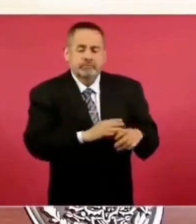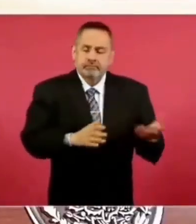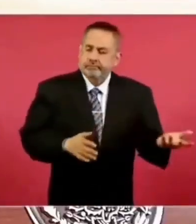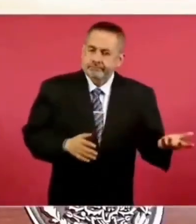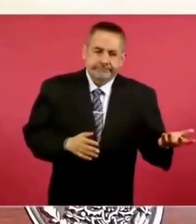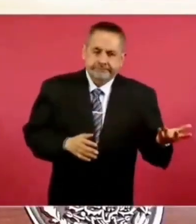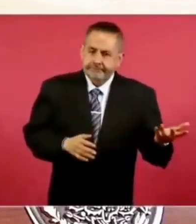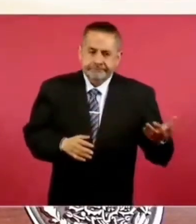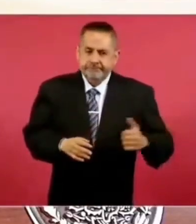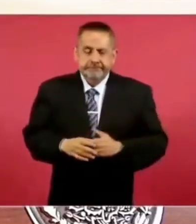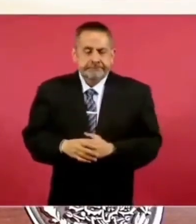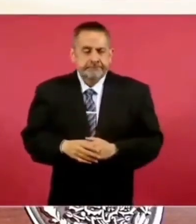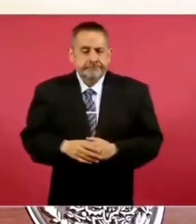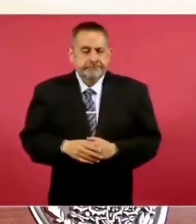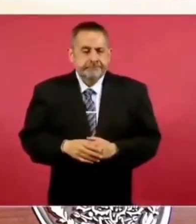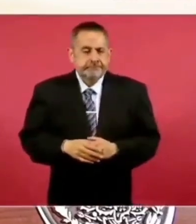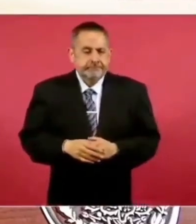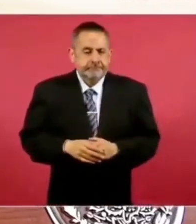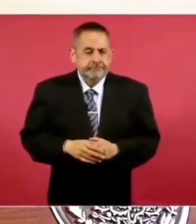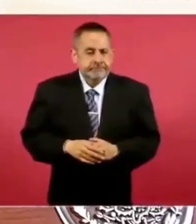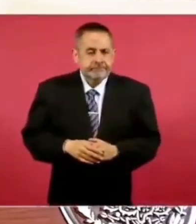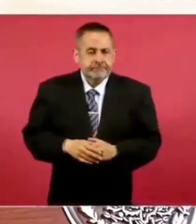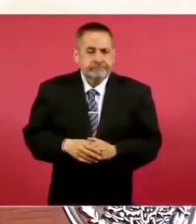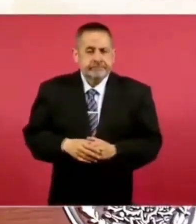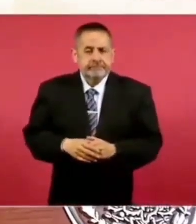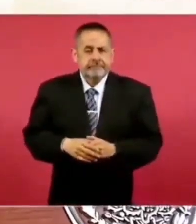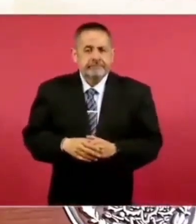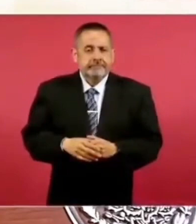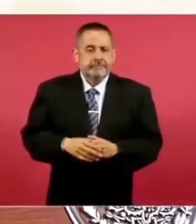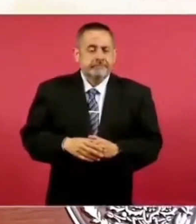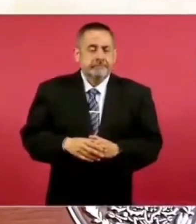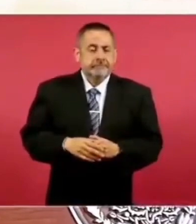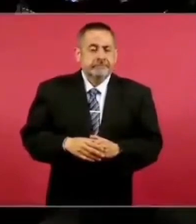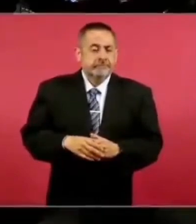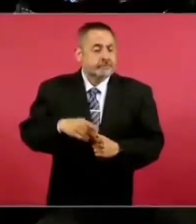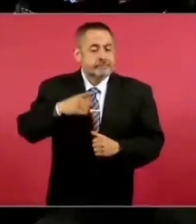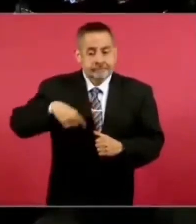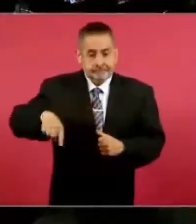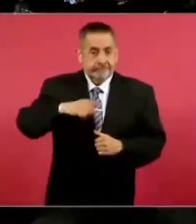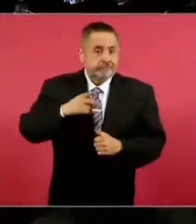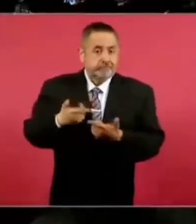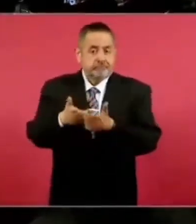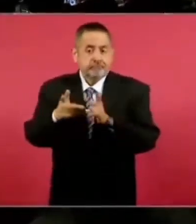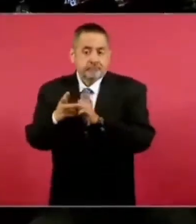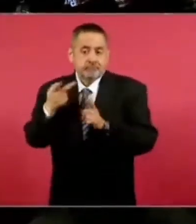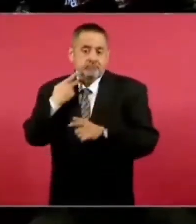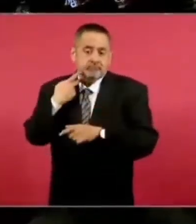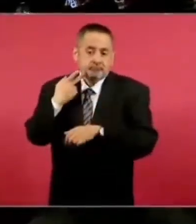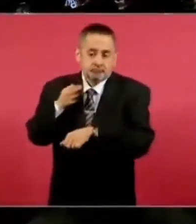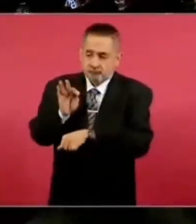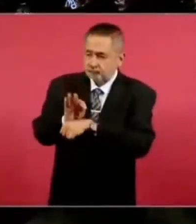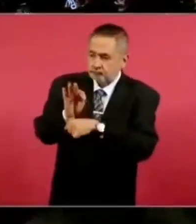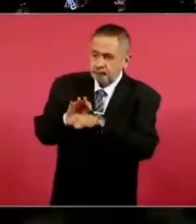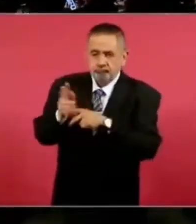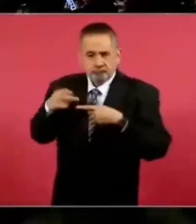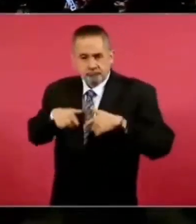tienen esos partidos el propósito de defender al pueblo, no,